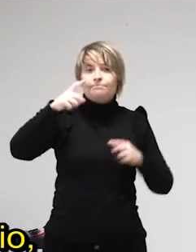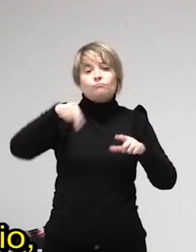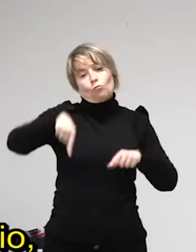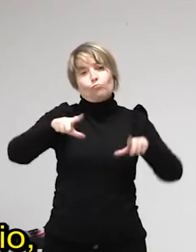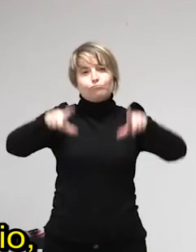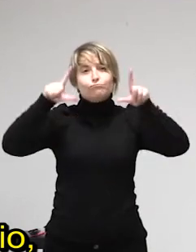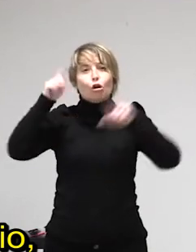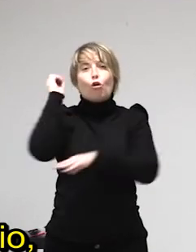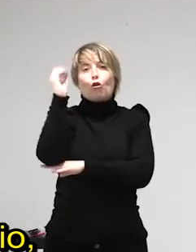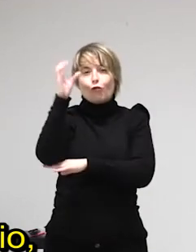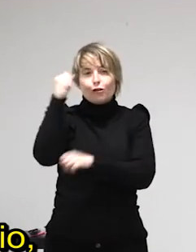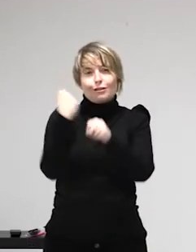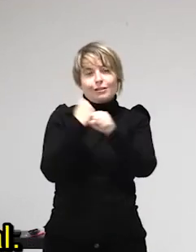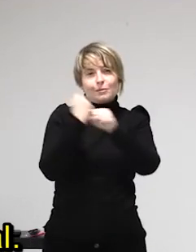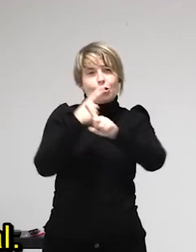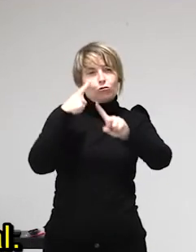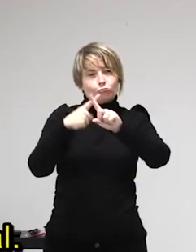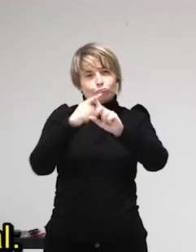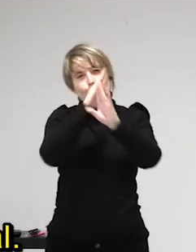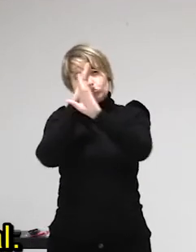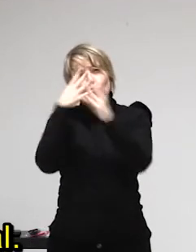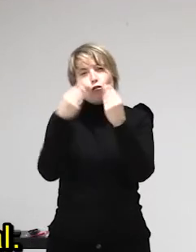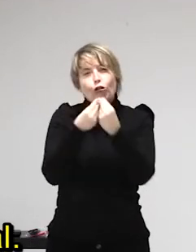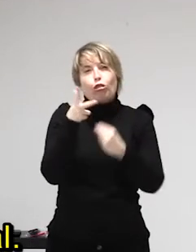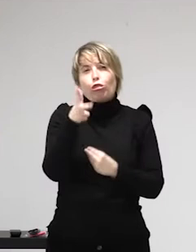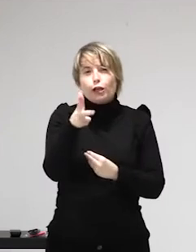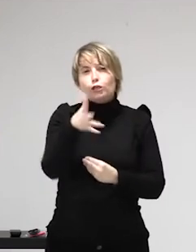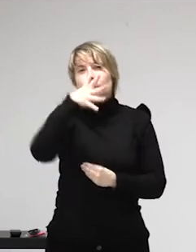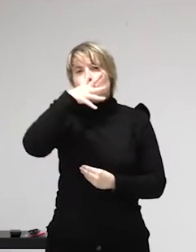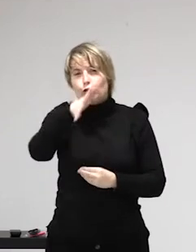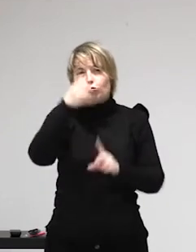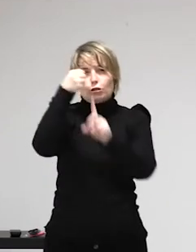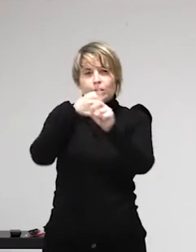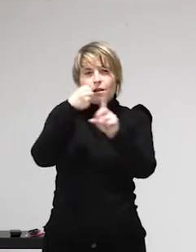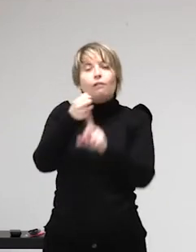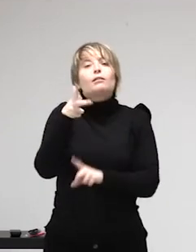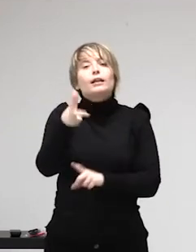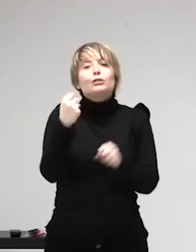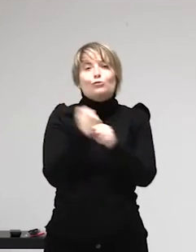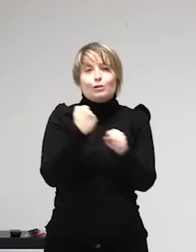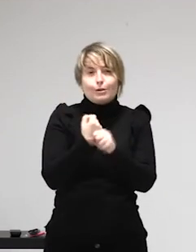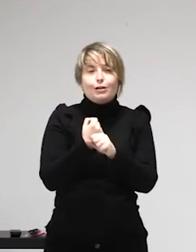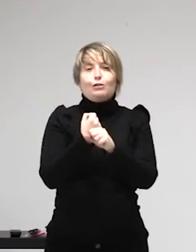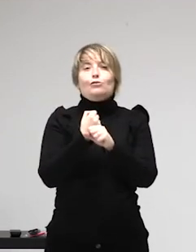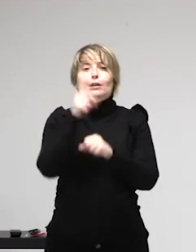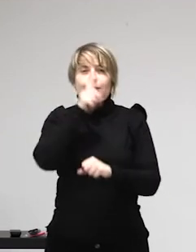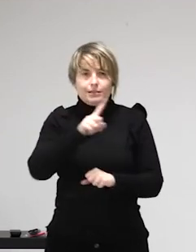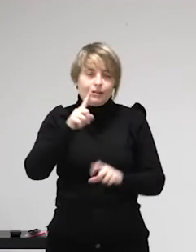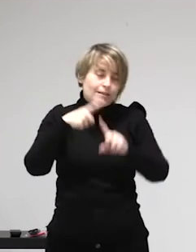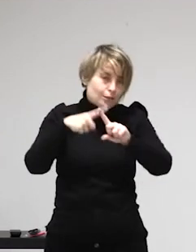garantías a ese ejercicio que defienden como actividad laboral. Leo textualmente de su web. Las trabajadoras